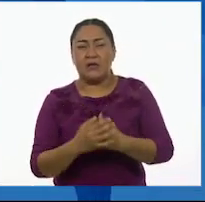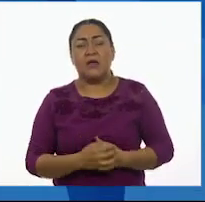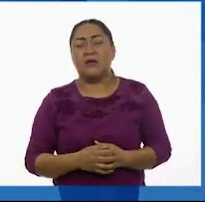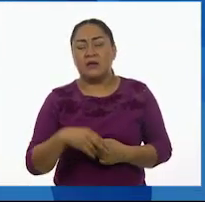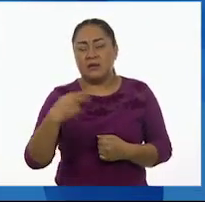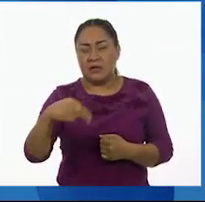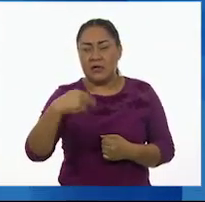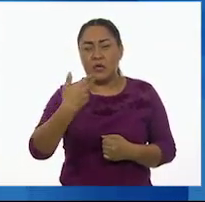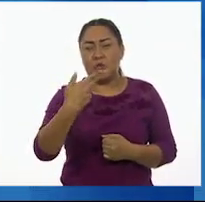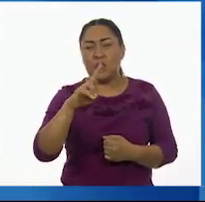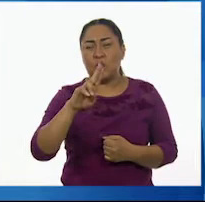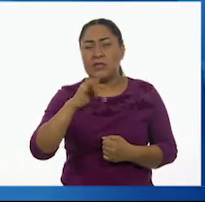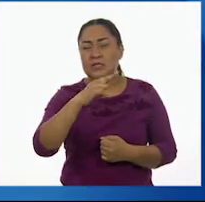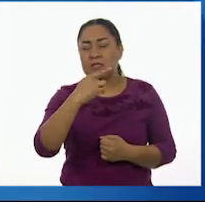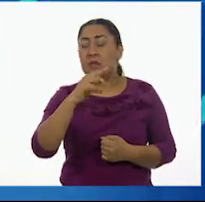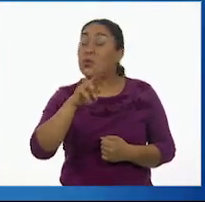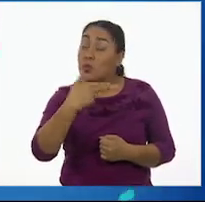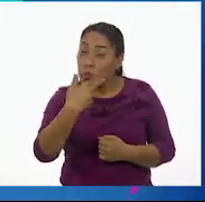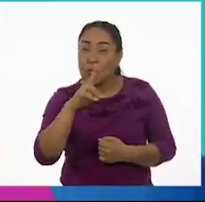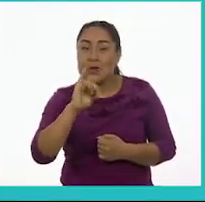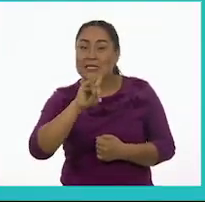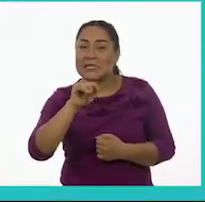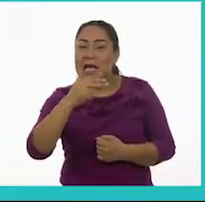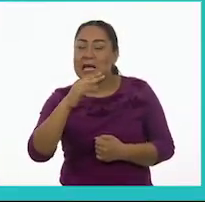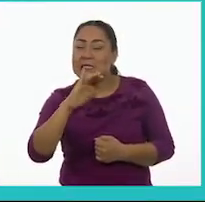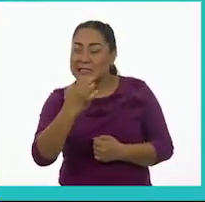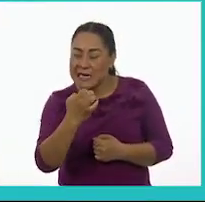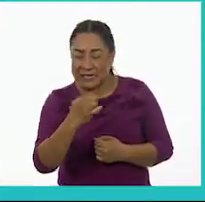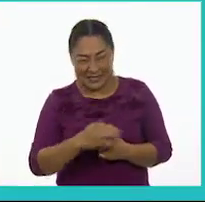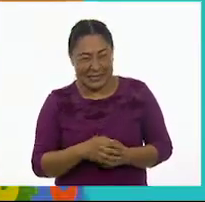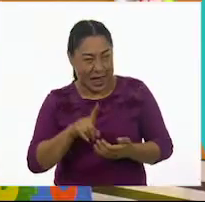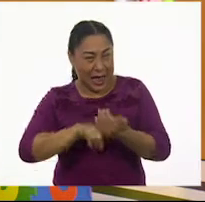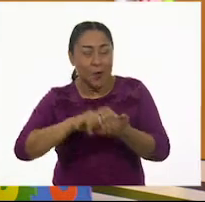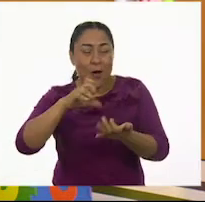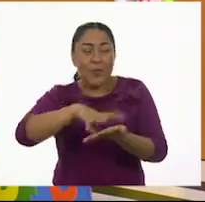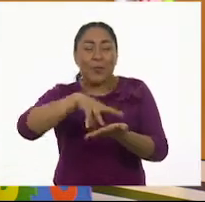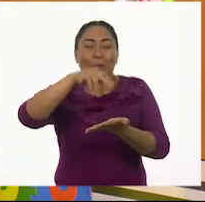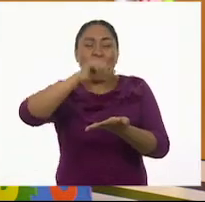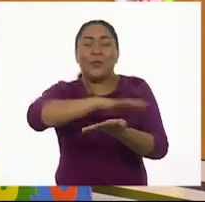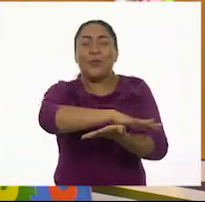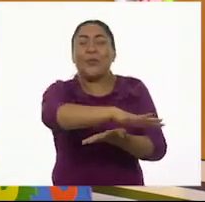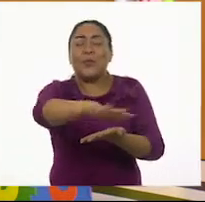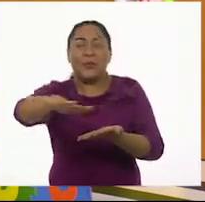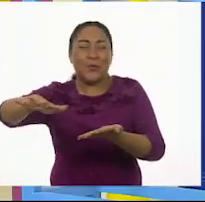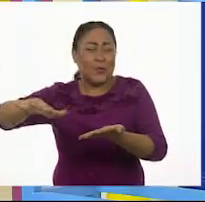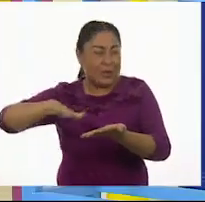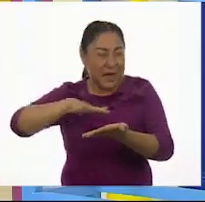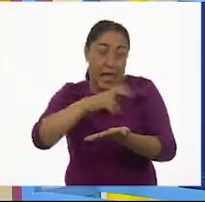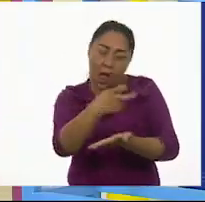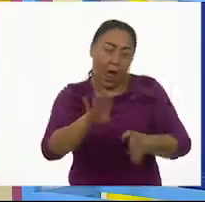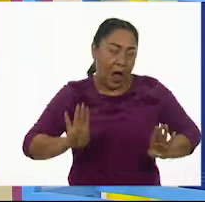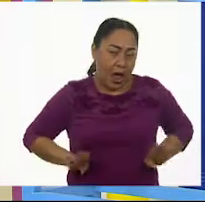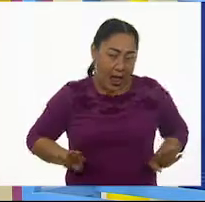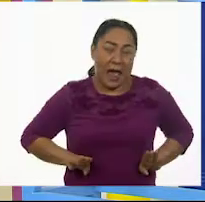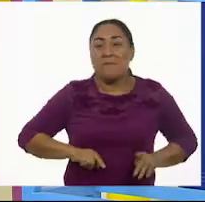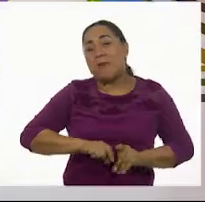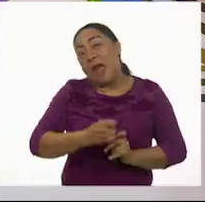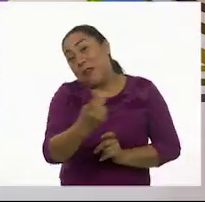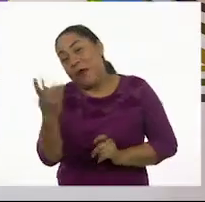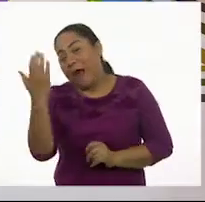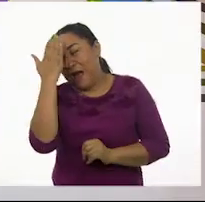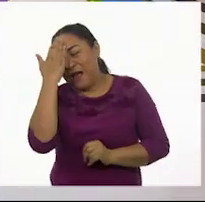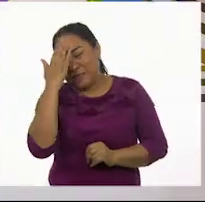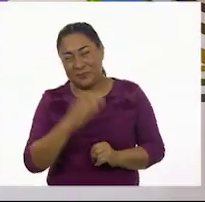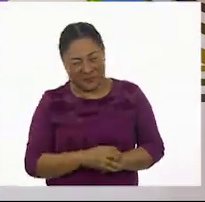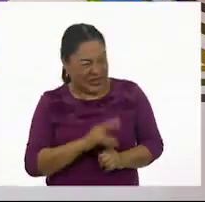huizache, sí es cierto. Quienes viven más cerca de los desiertos, ubicarán más rápido este árbol. Claro. Pero, ¿ya viste cómo estos